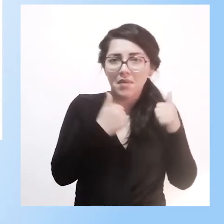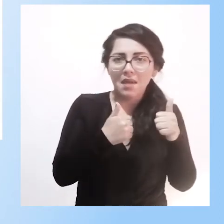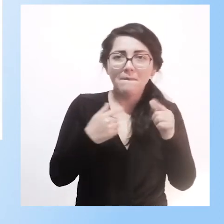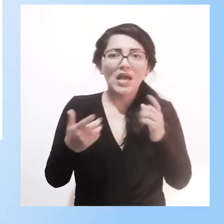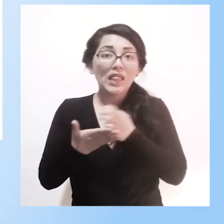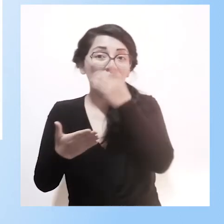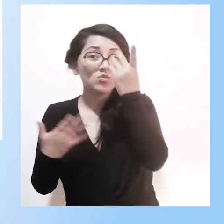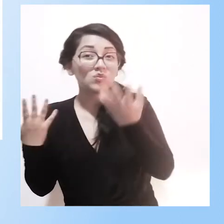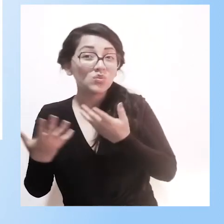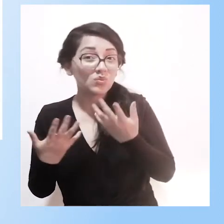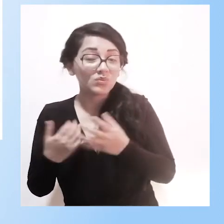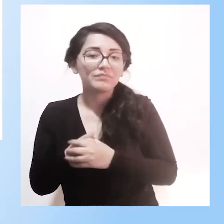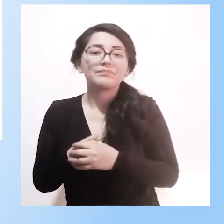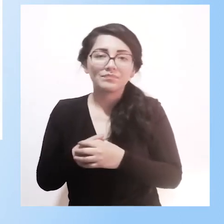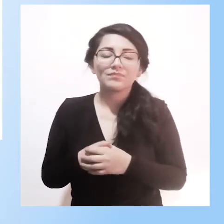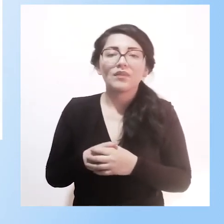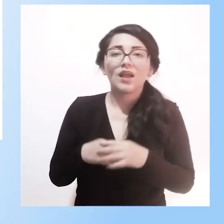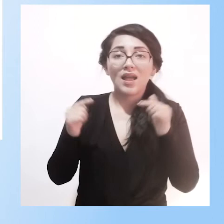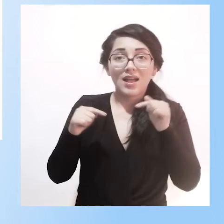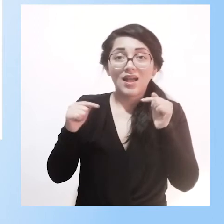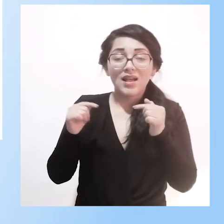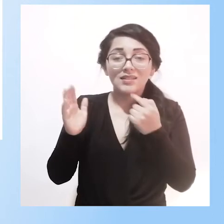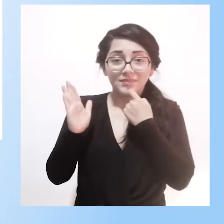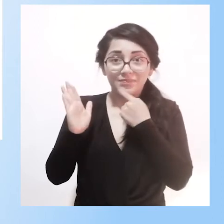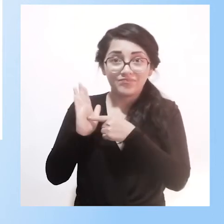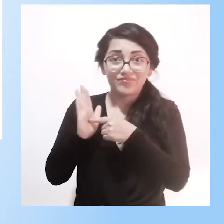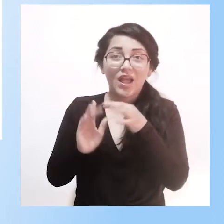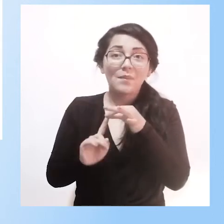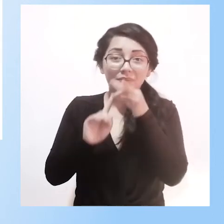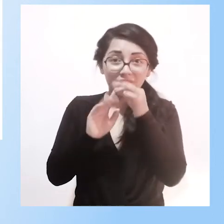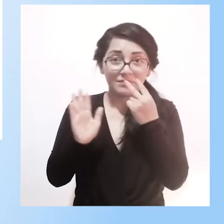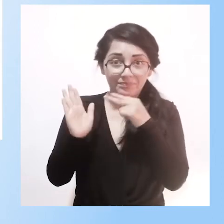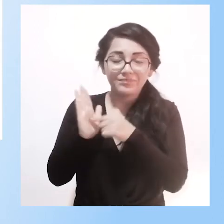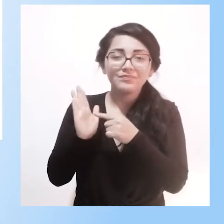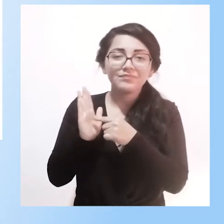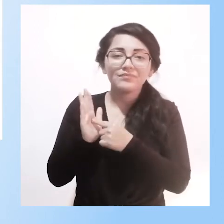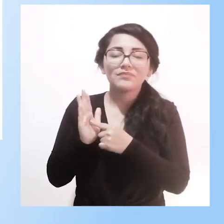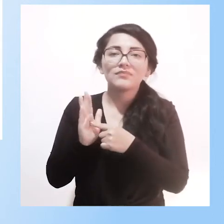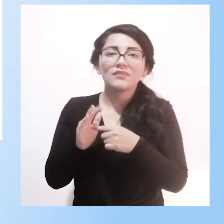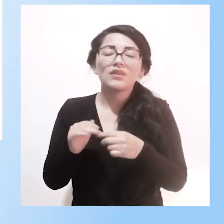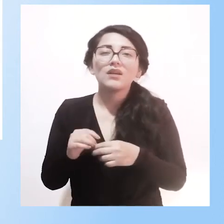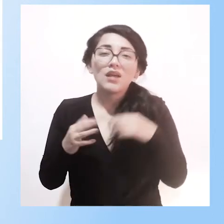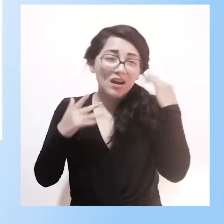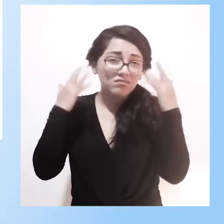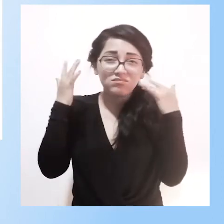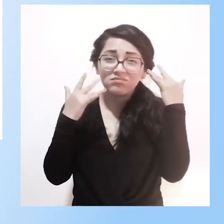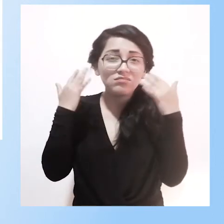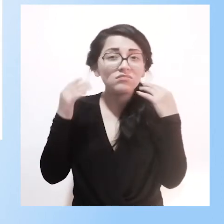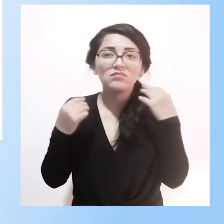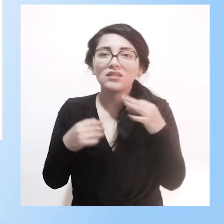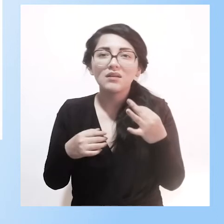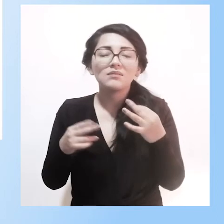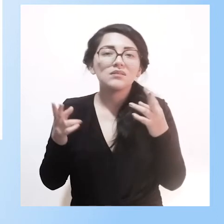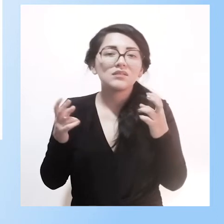Las enfermedades, yo cito acá especialmente lo que tenemos mucho y que reflexionamos mucho es por